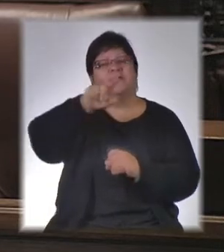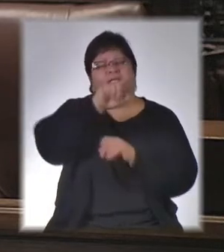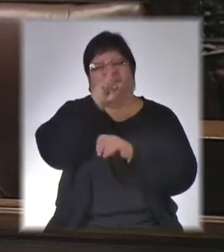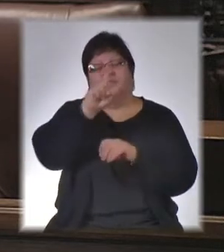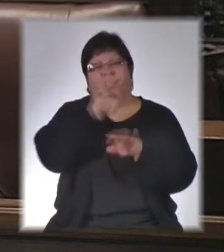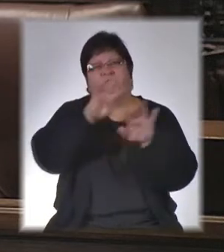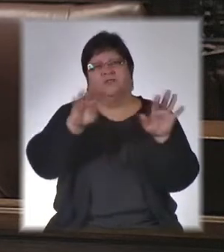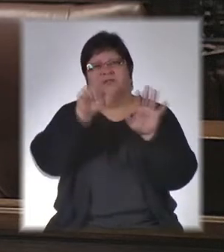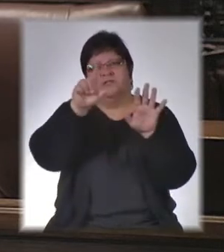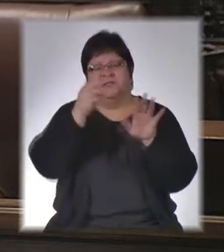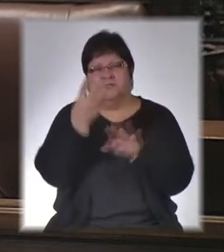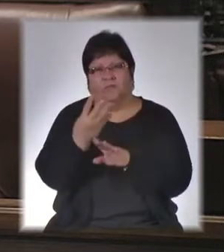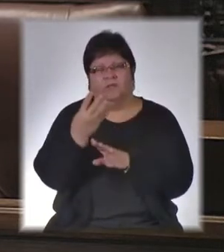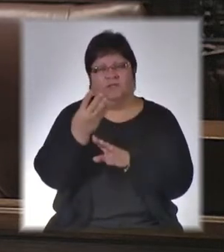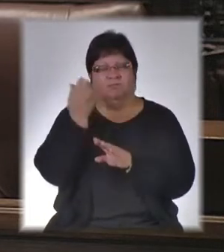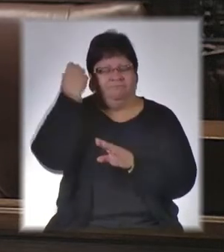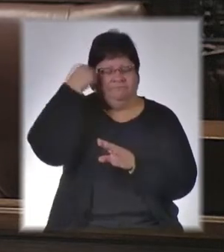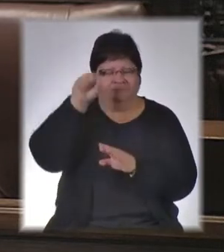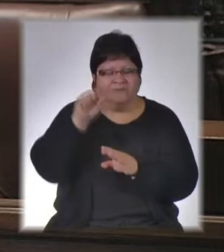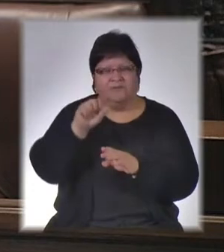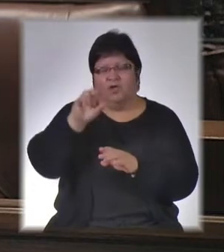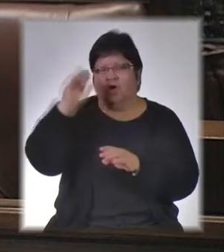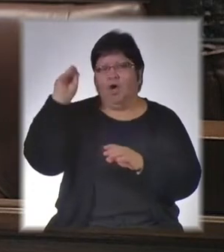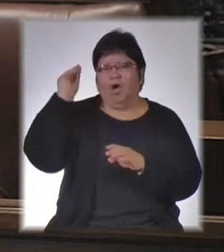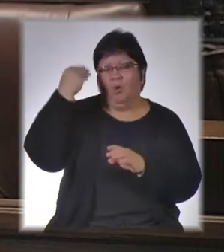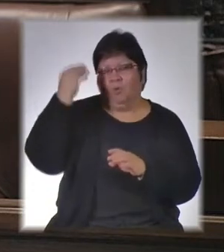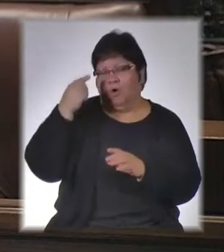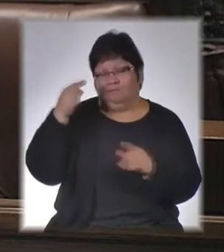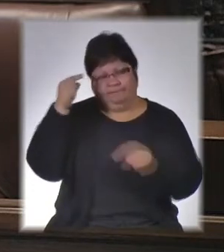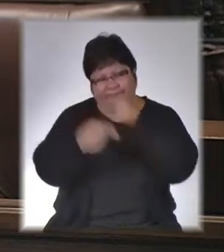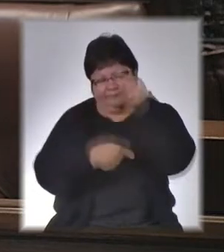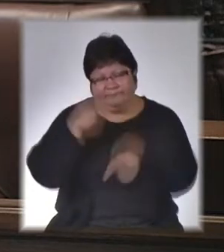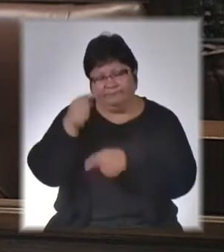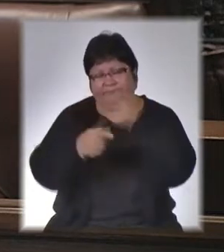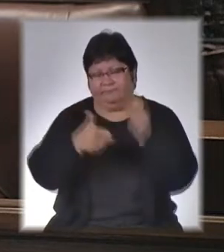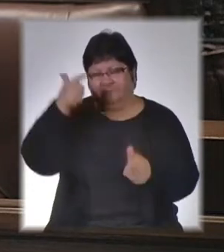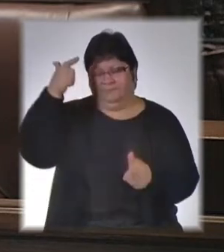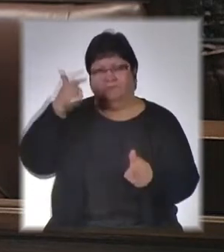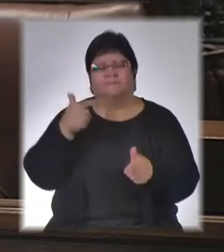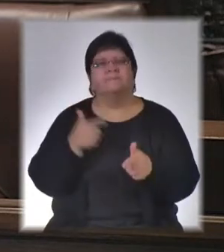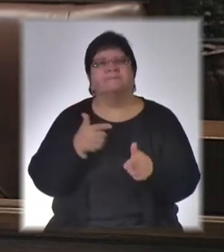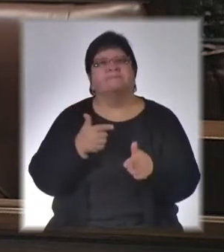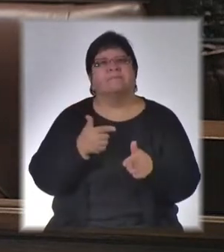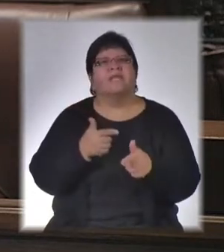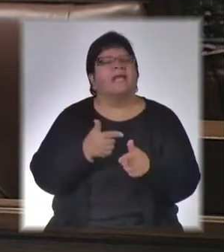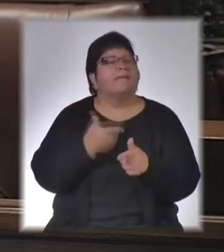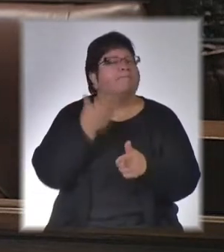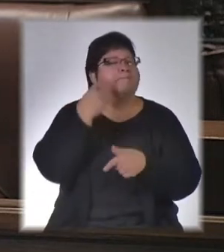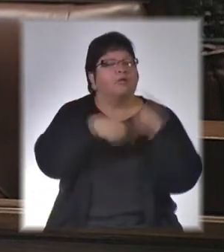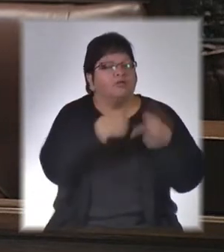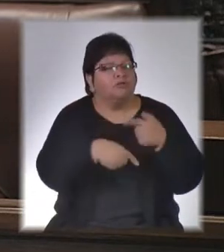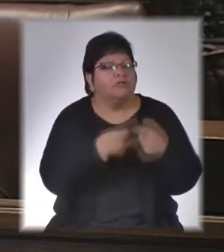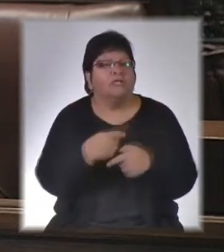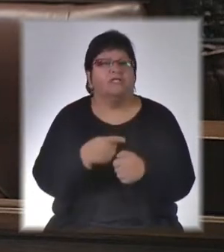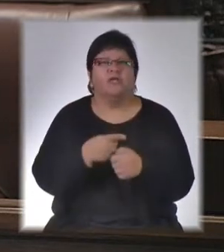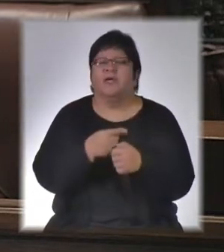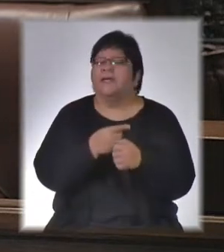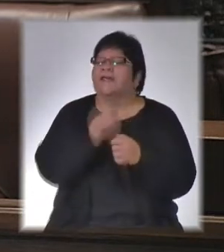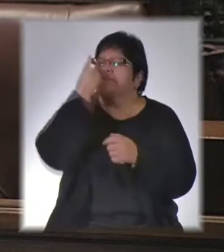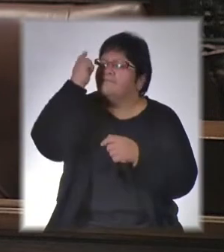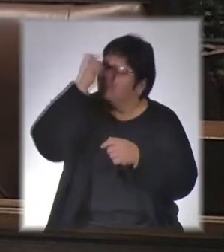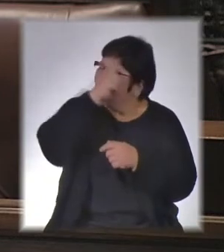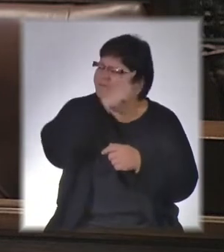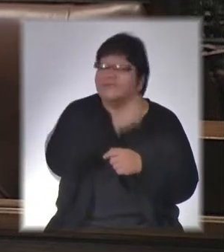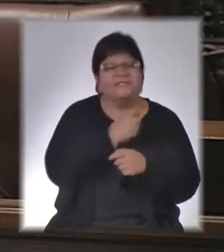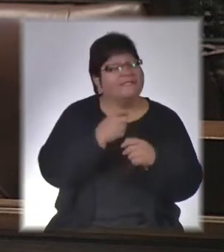Totalmente probada su participación de acuerdo al proceso judicial seguido prolijamente. Es muy grave defender a militares como Lauri Rodríguez